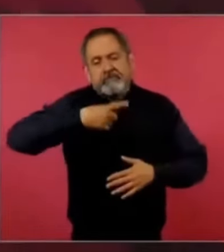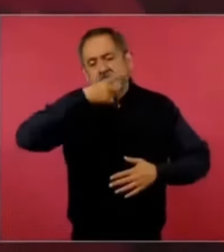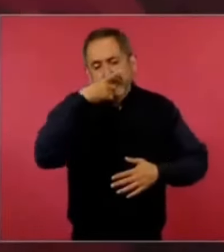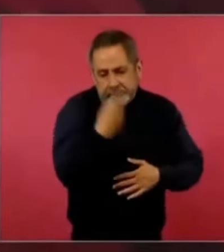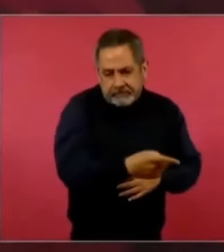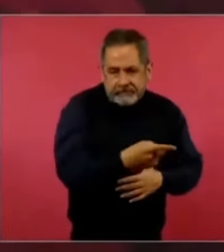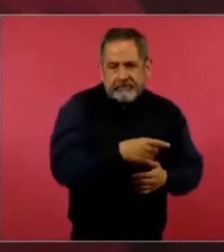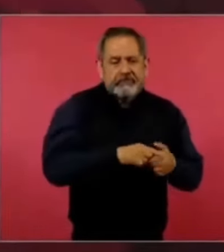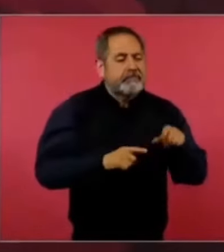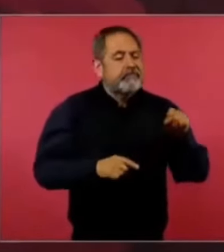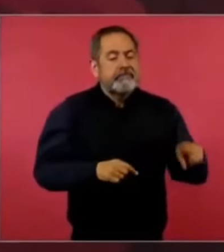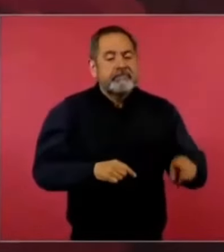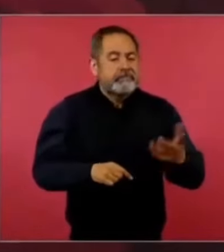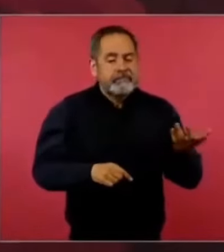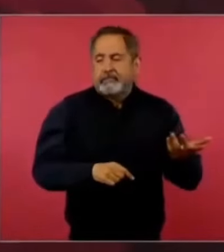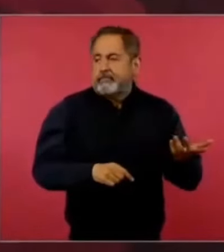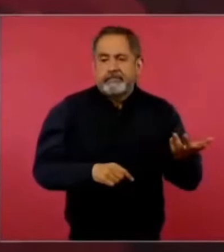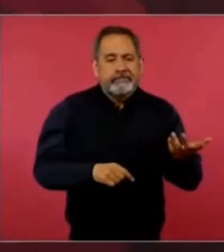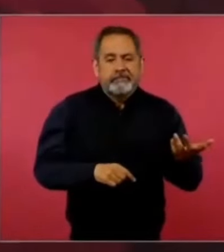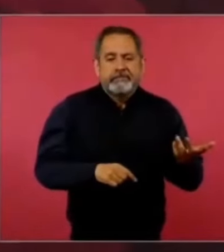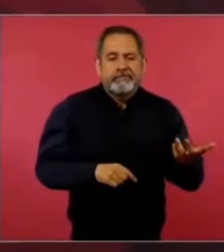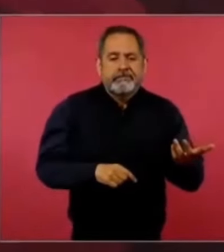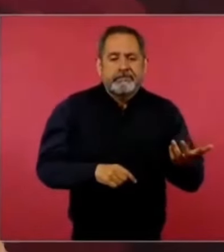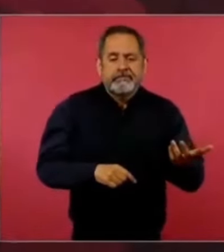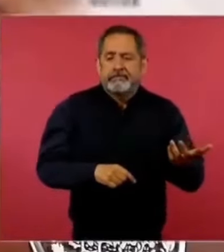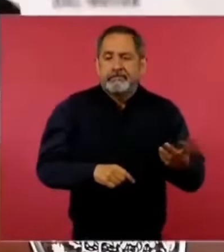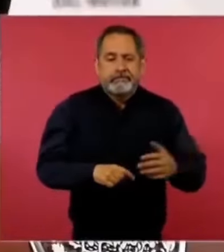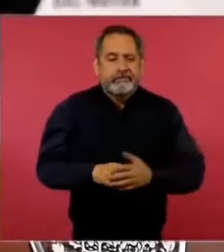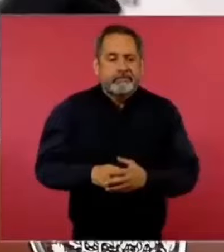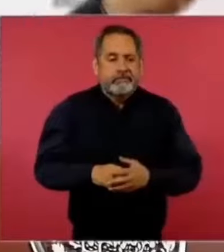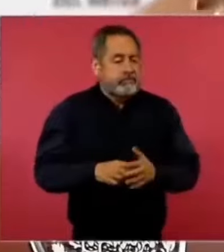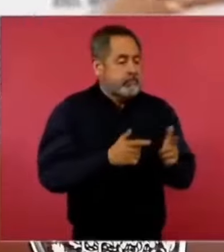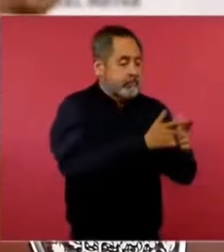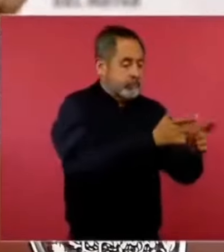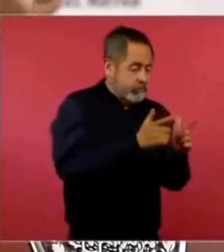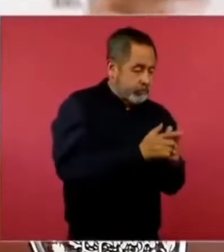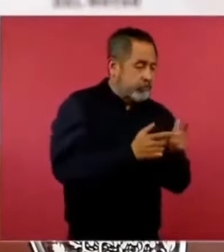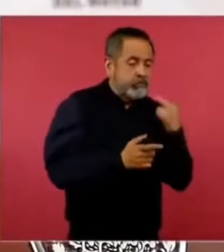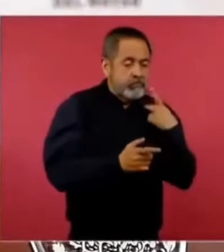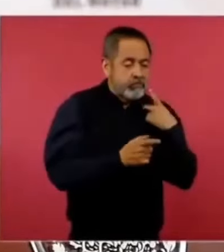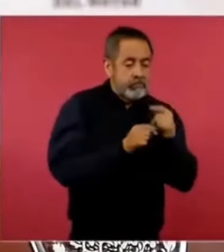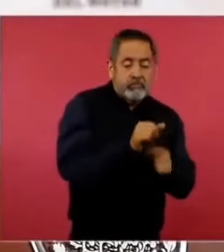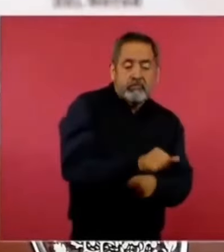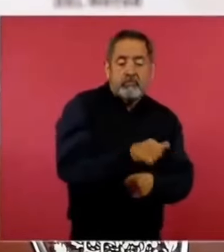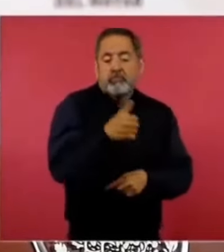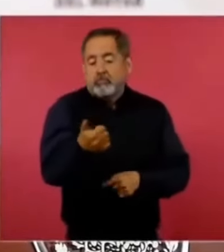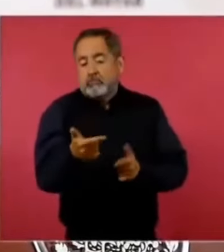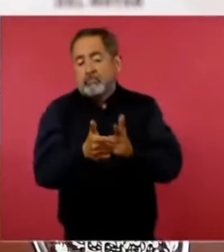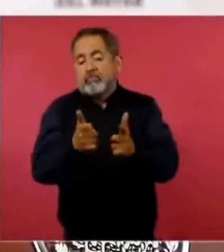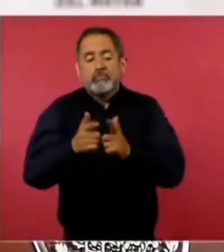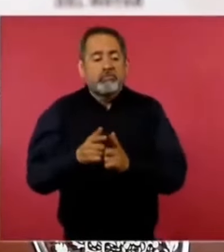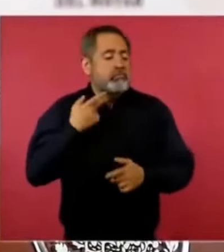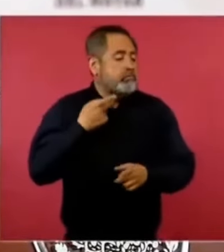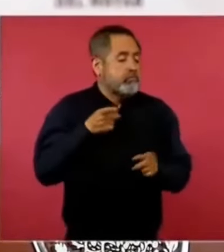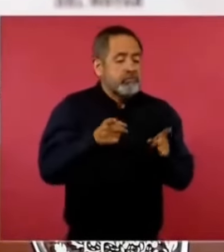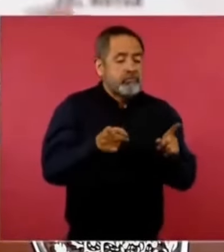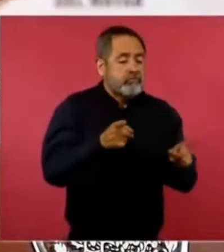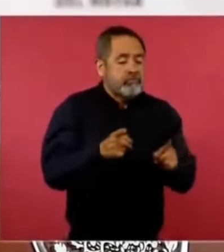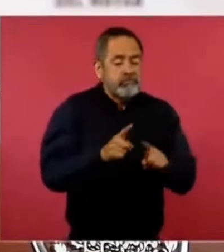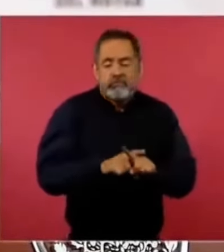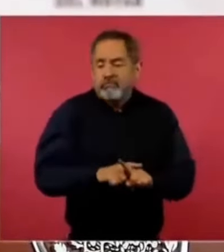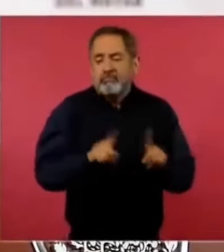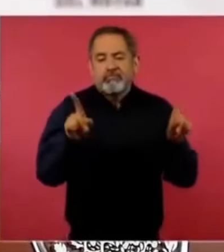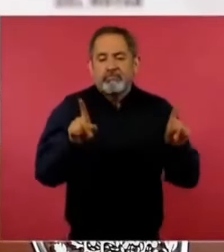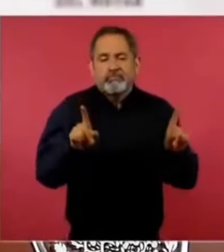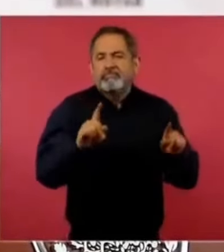como las diferencias entre un partido y otro, las diferencias que tenían eran como